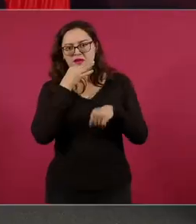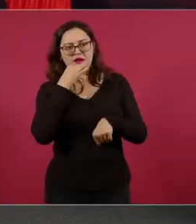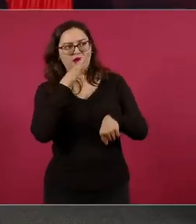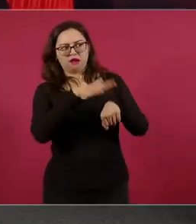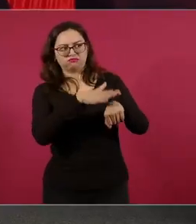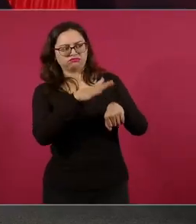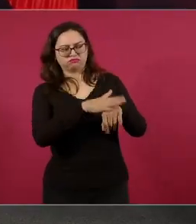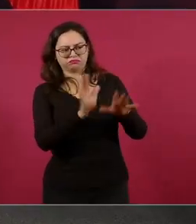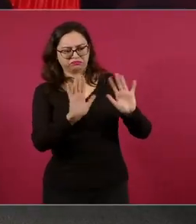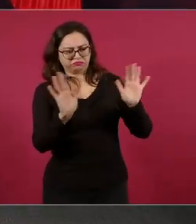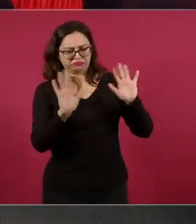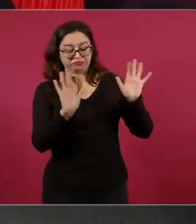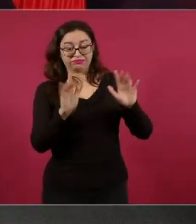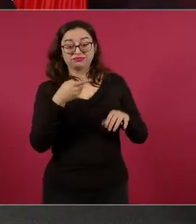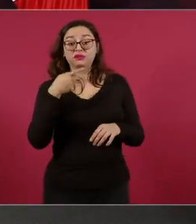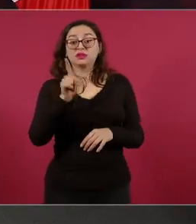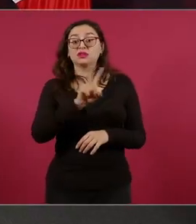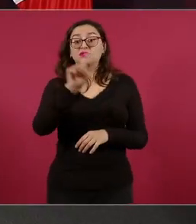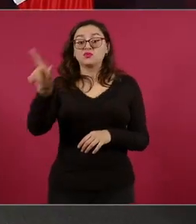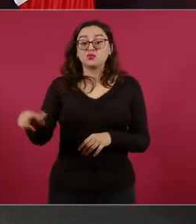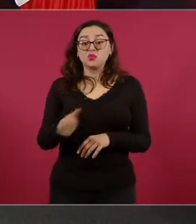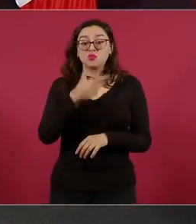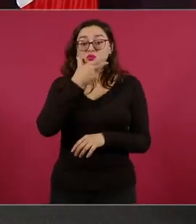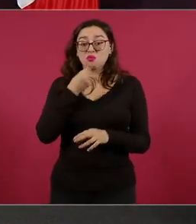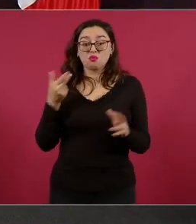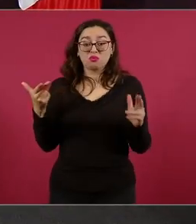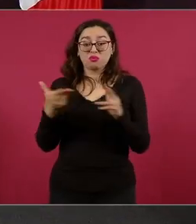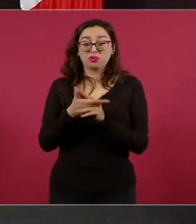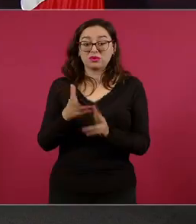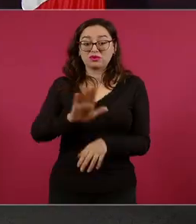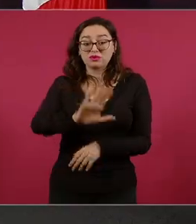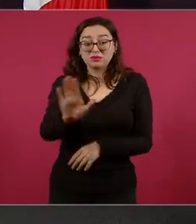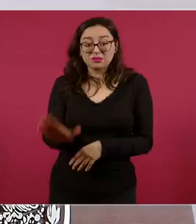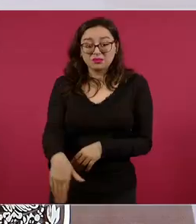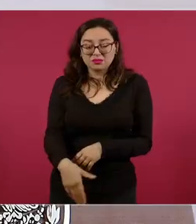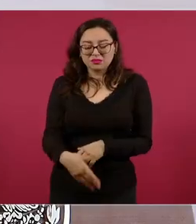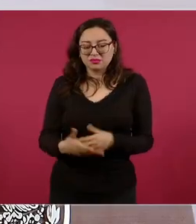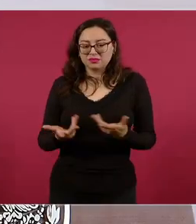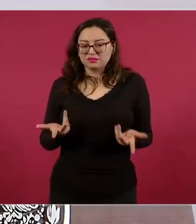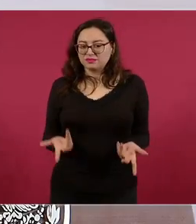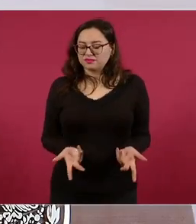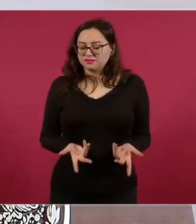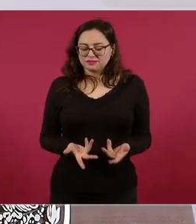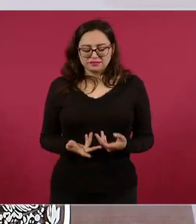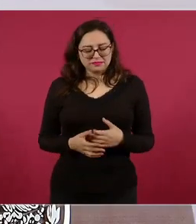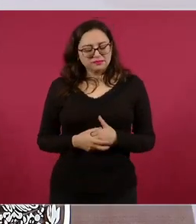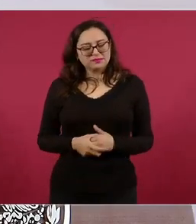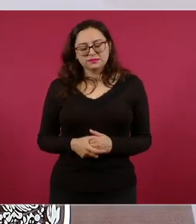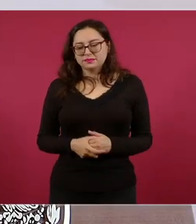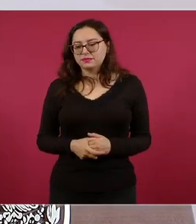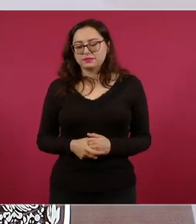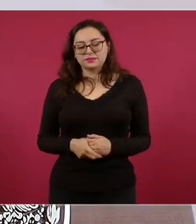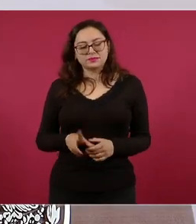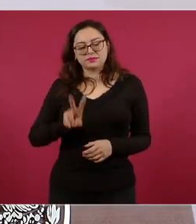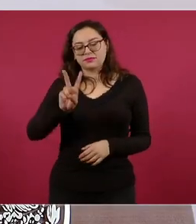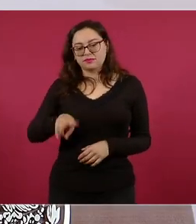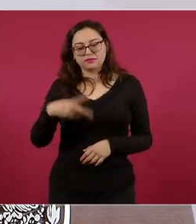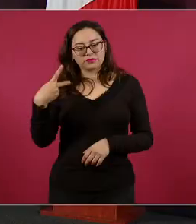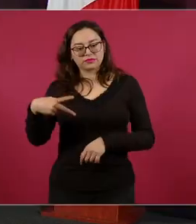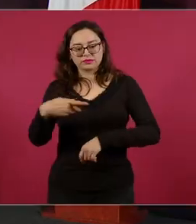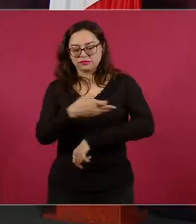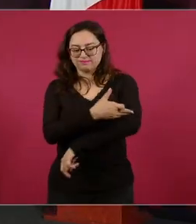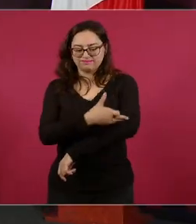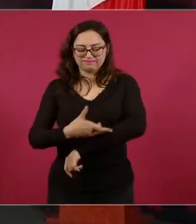embargo pasó esta situación este crimen no yo envío pues mis y pésame a los